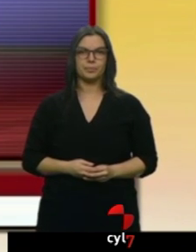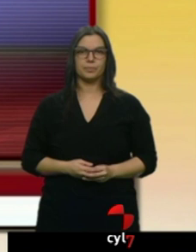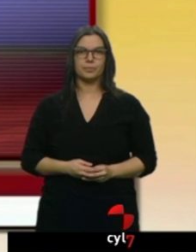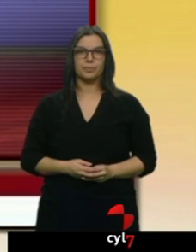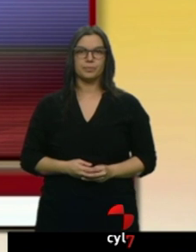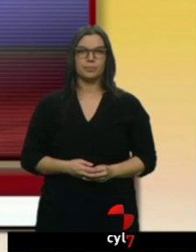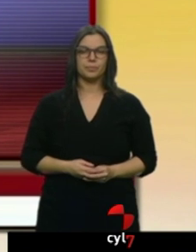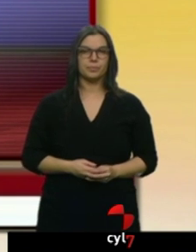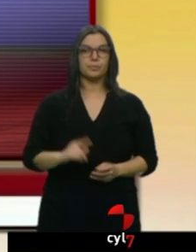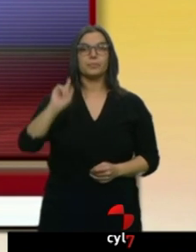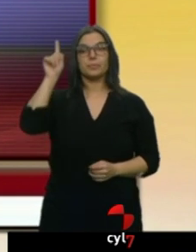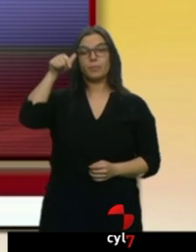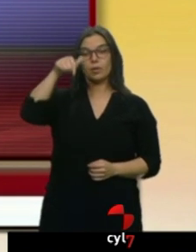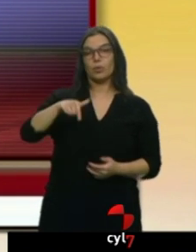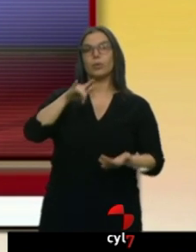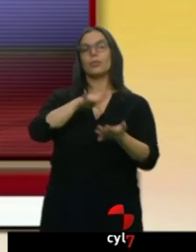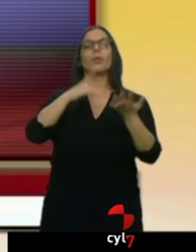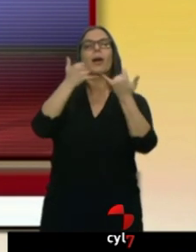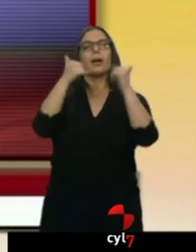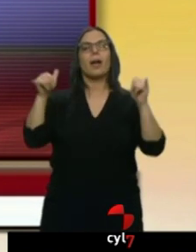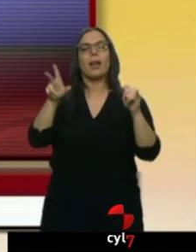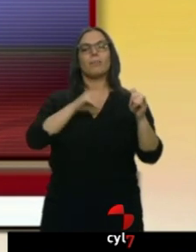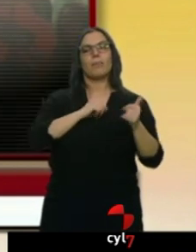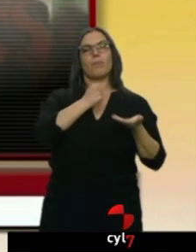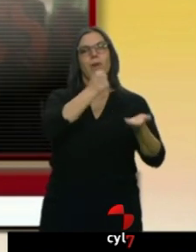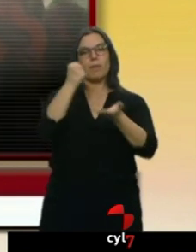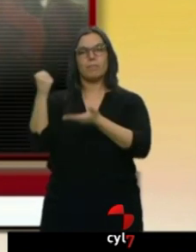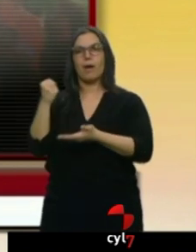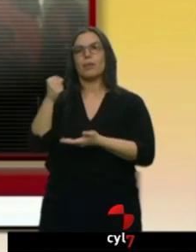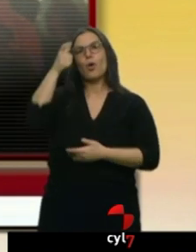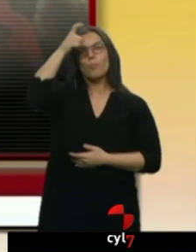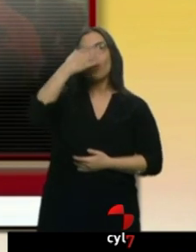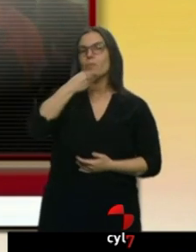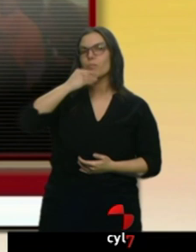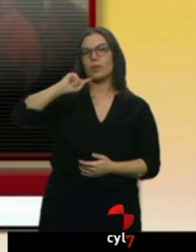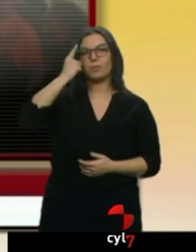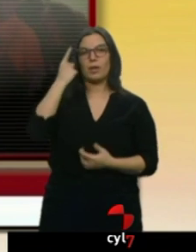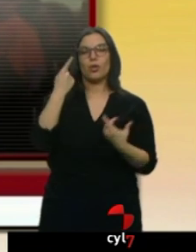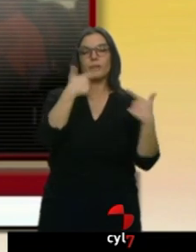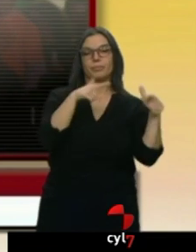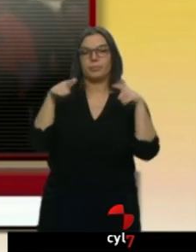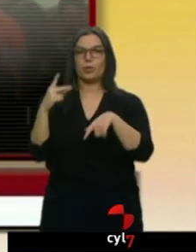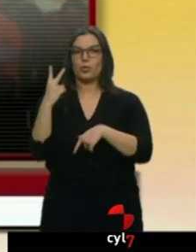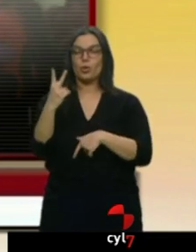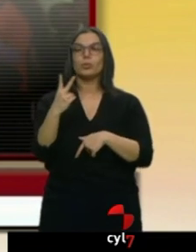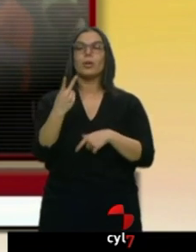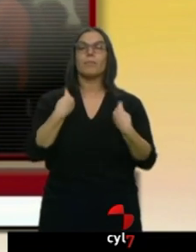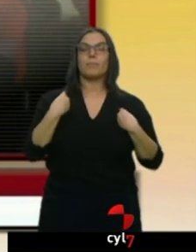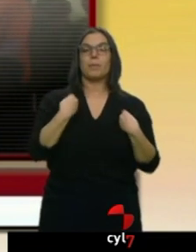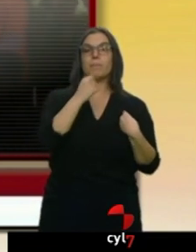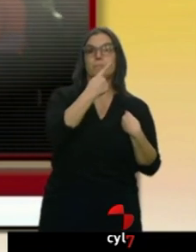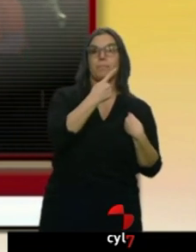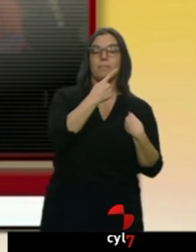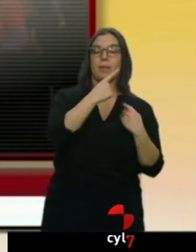También hoy se celebra la gala de entrega de premios al pueblo más bello de Castilla y León. Hay dos modalidades, la de los municipios de menos de 1.000 habitantes y la